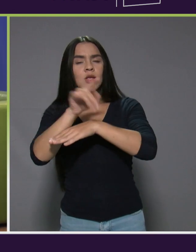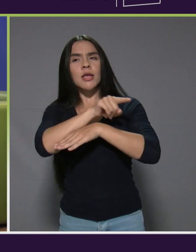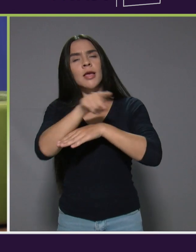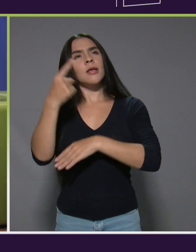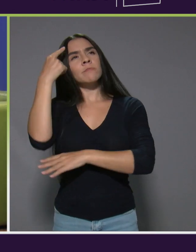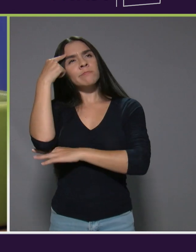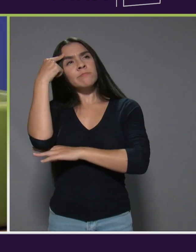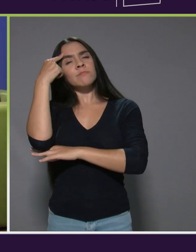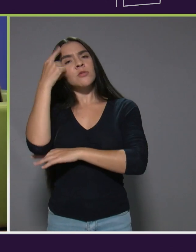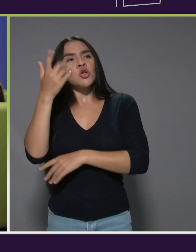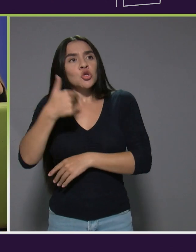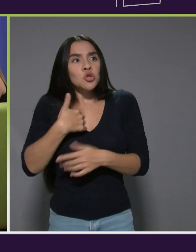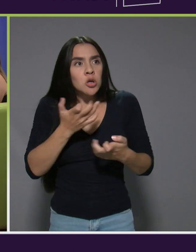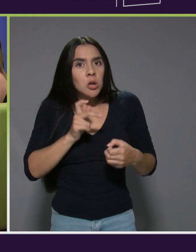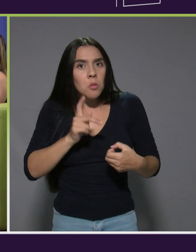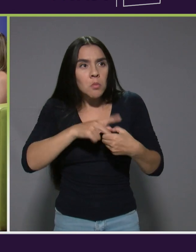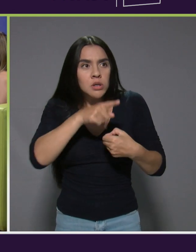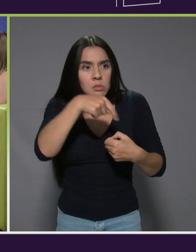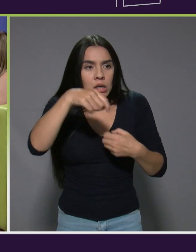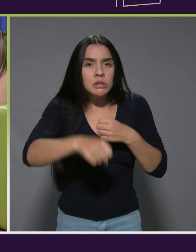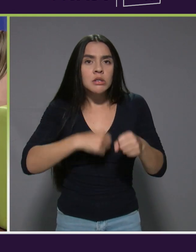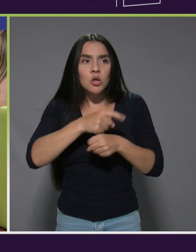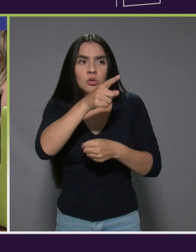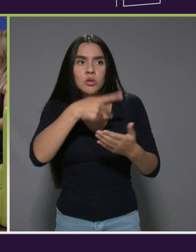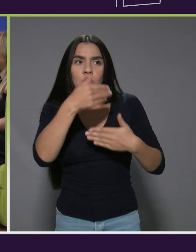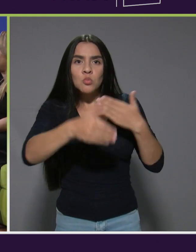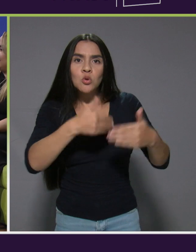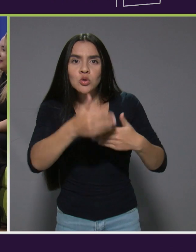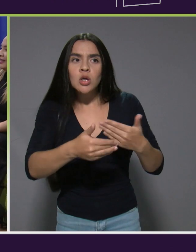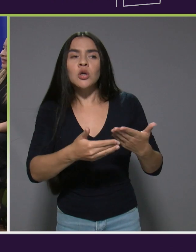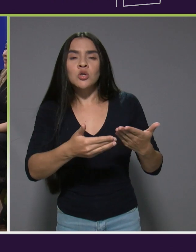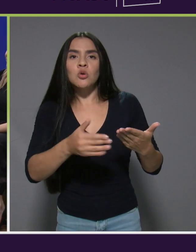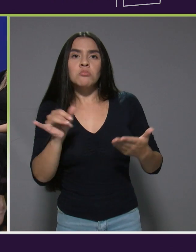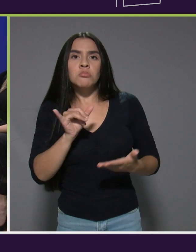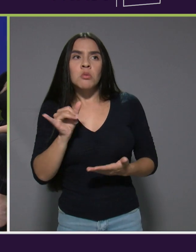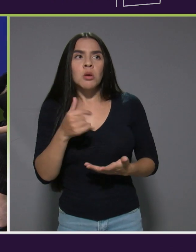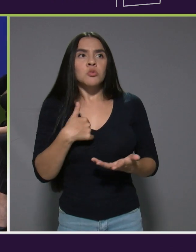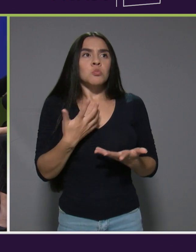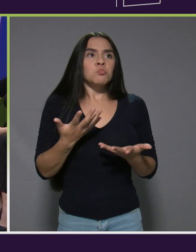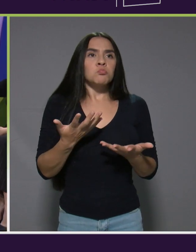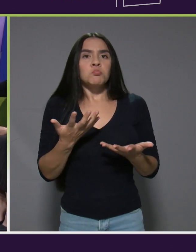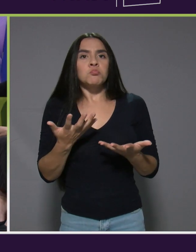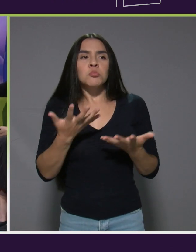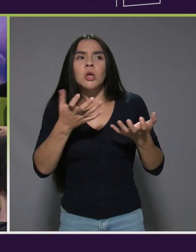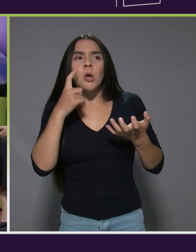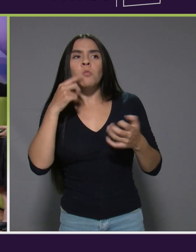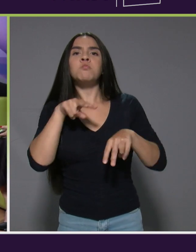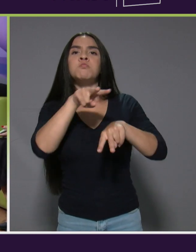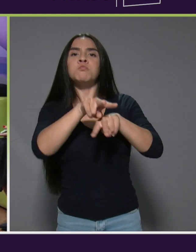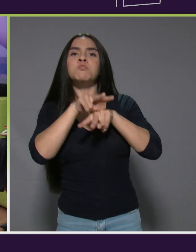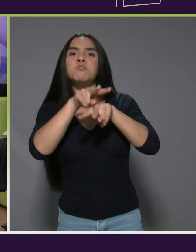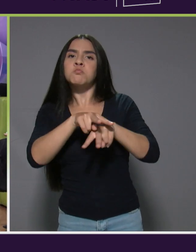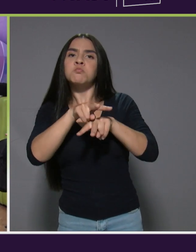bueno, yo quiero participar este año de este proceso, ¿verdad? Y estar vigilante y ser esta